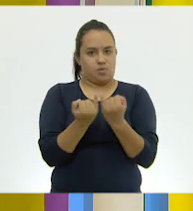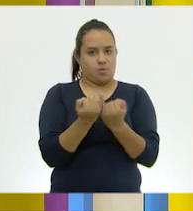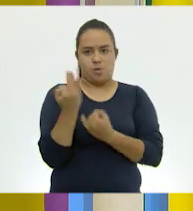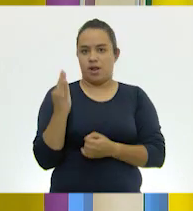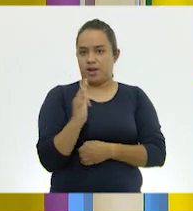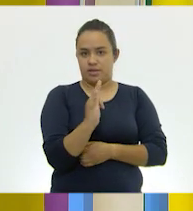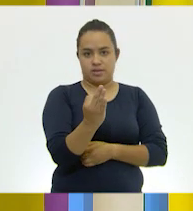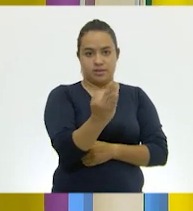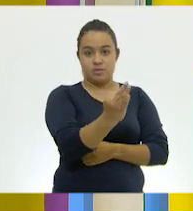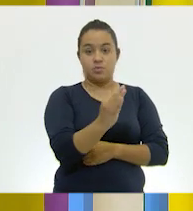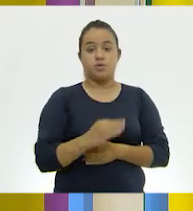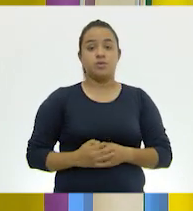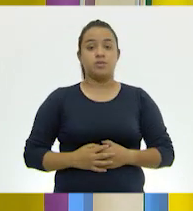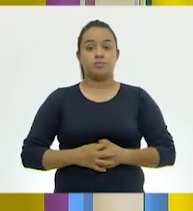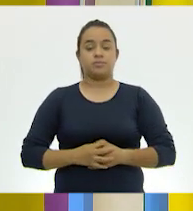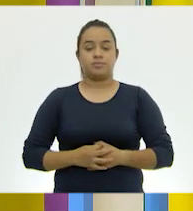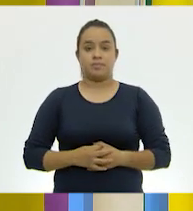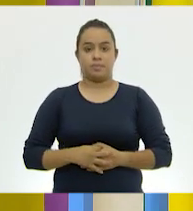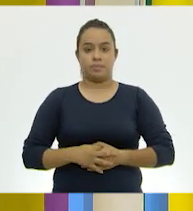Muy bien. bien.